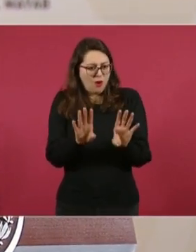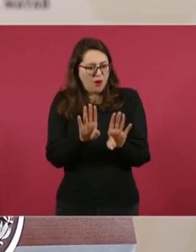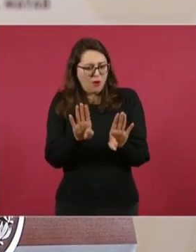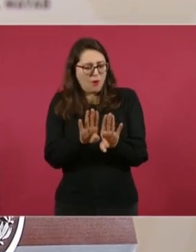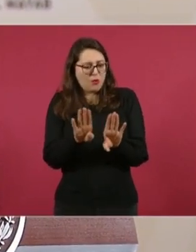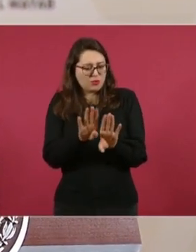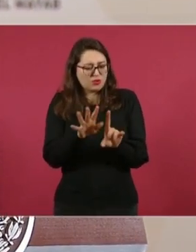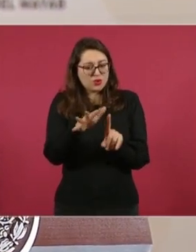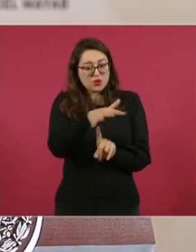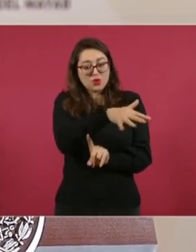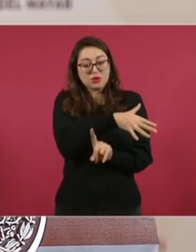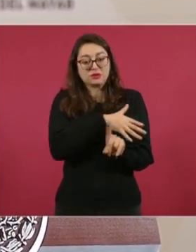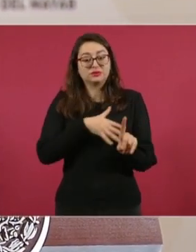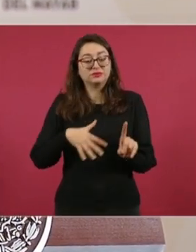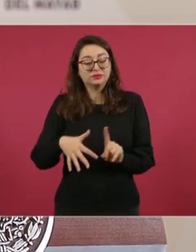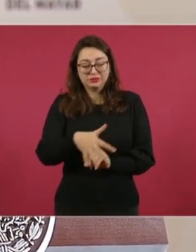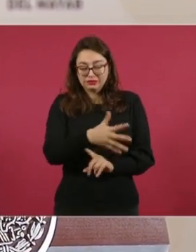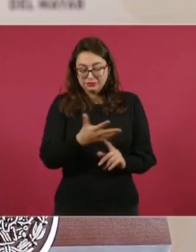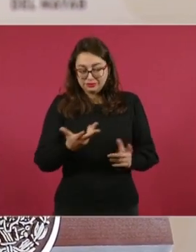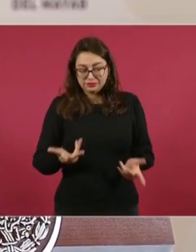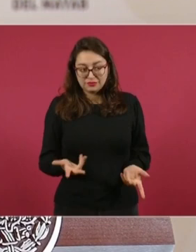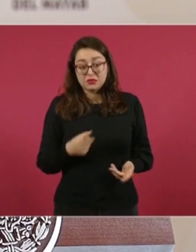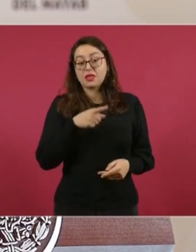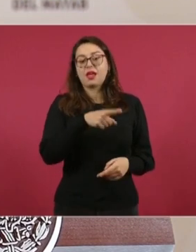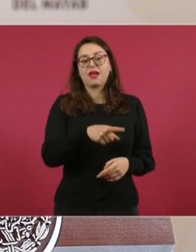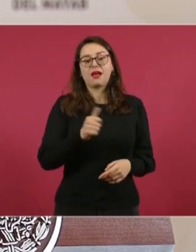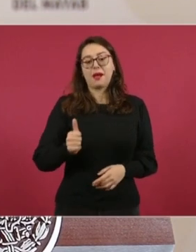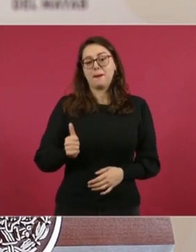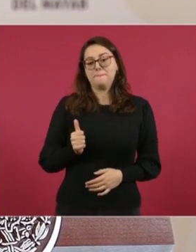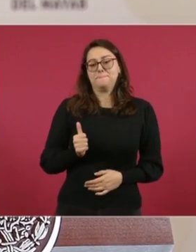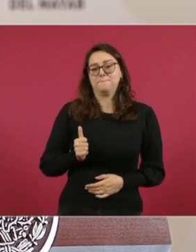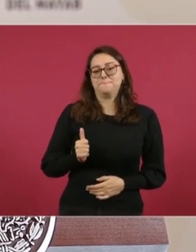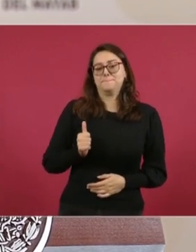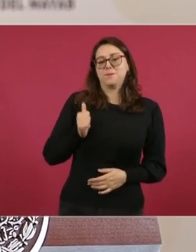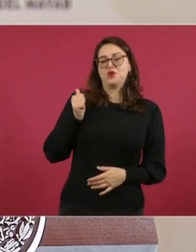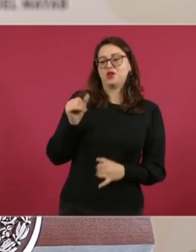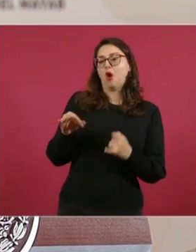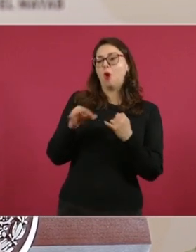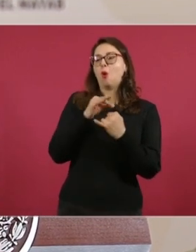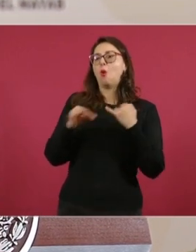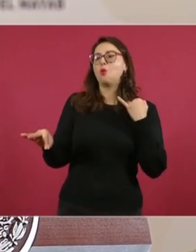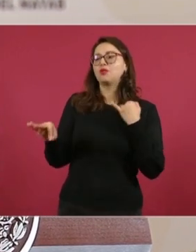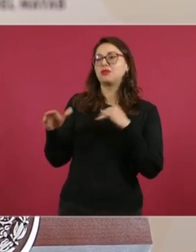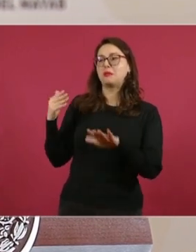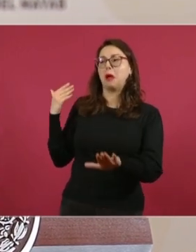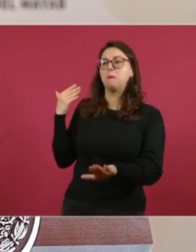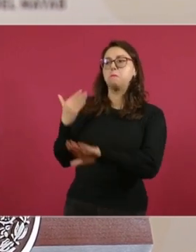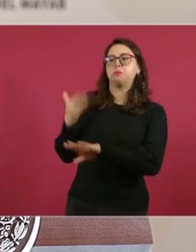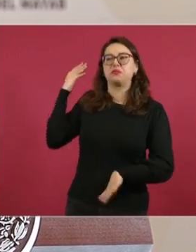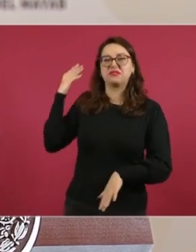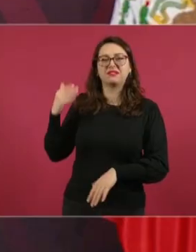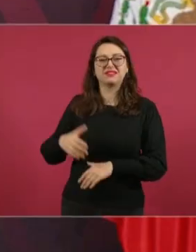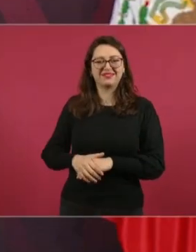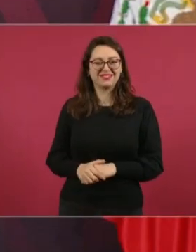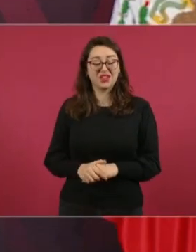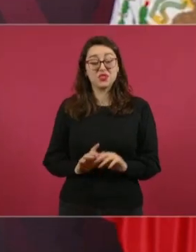Claro, quiso dejar ahí la duda